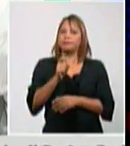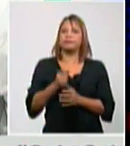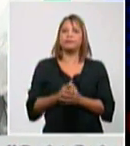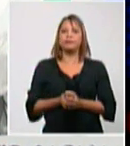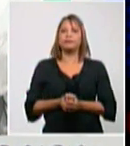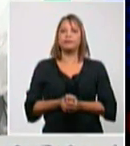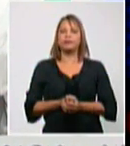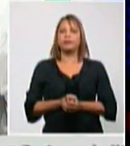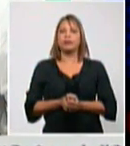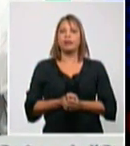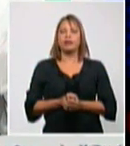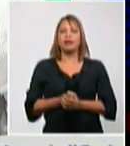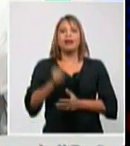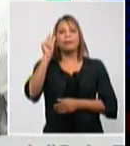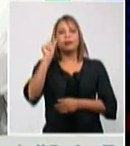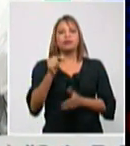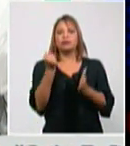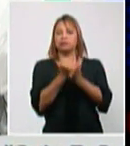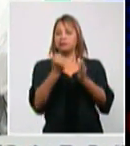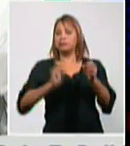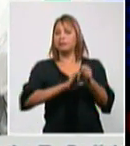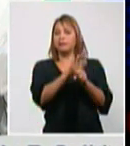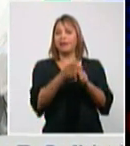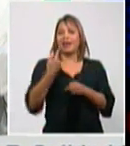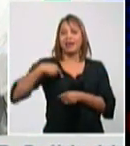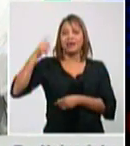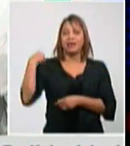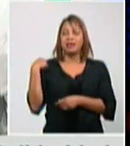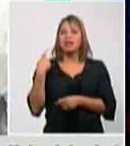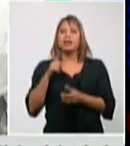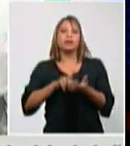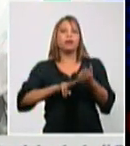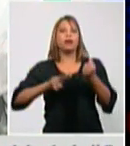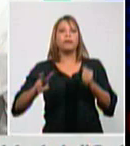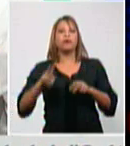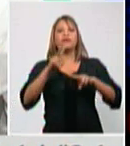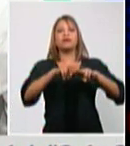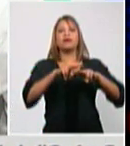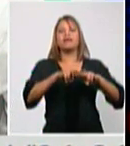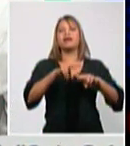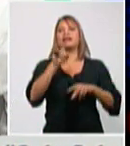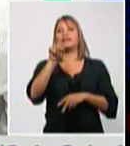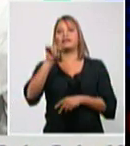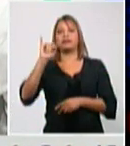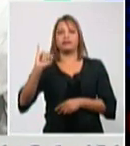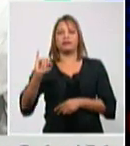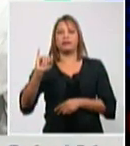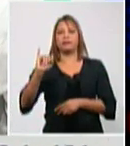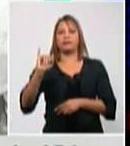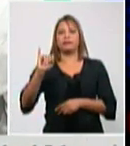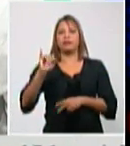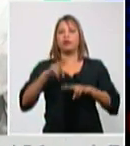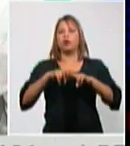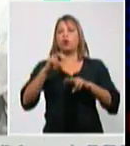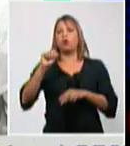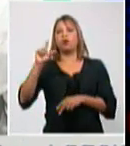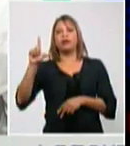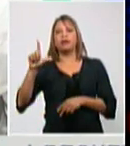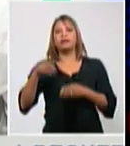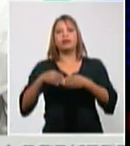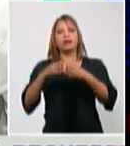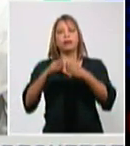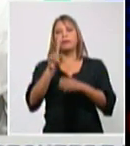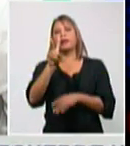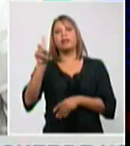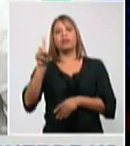diagnosticados ayer pertenecen a las provincias de la Habana 16 Holguín y Granma con 12 cada una